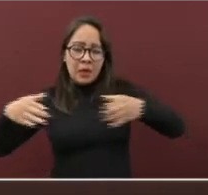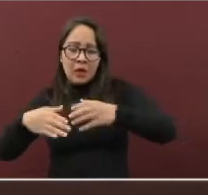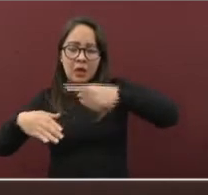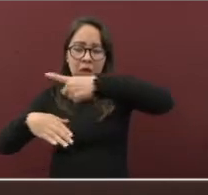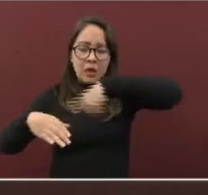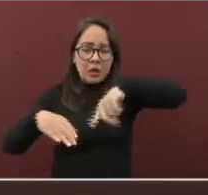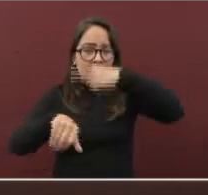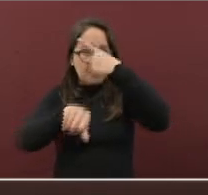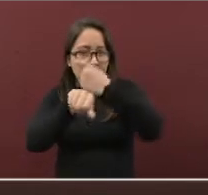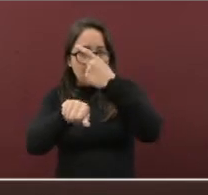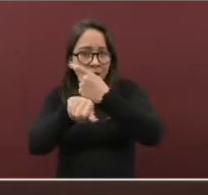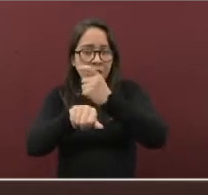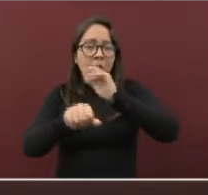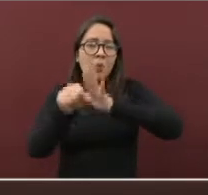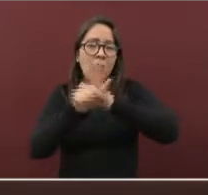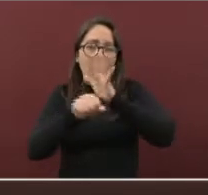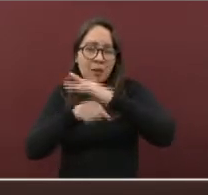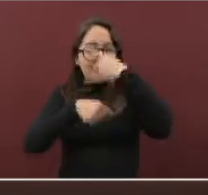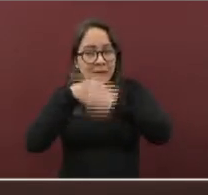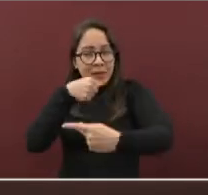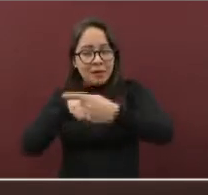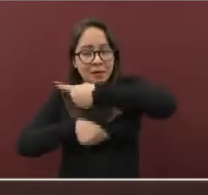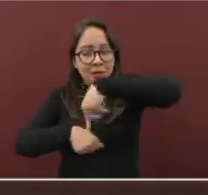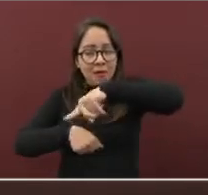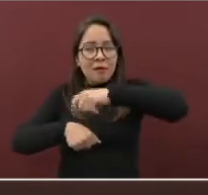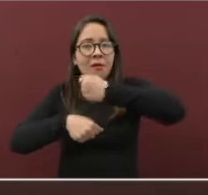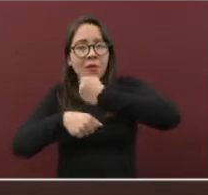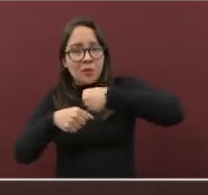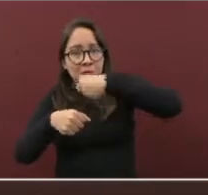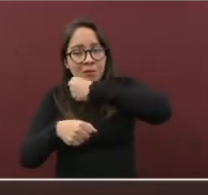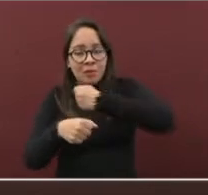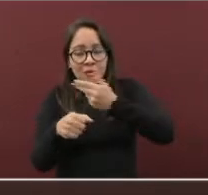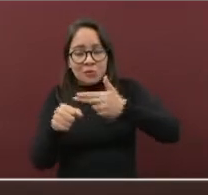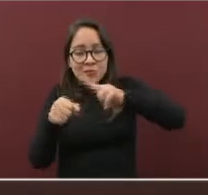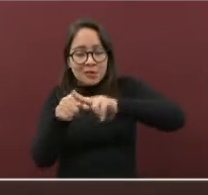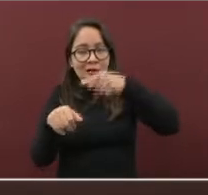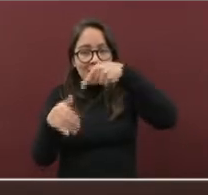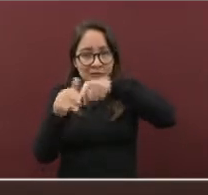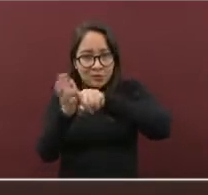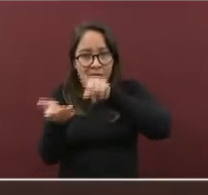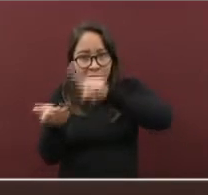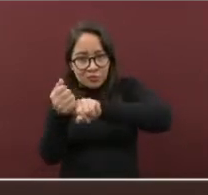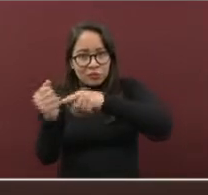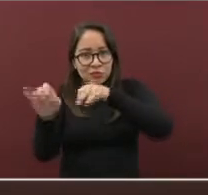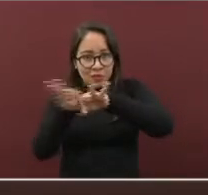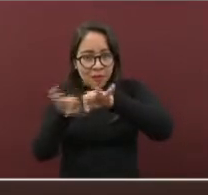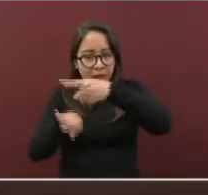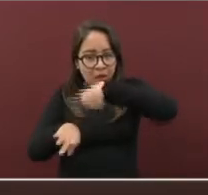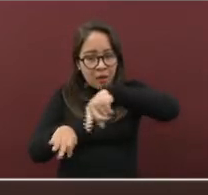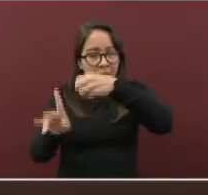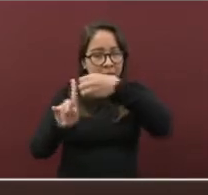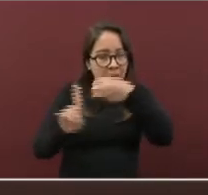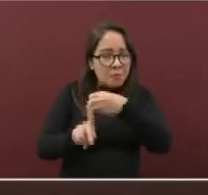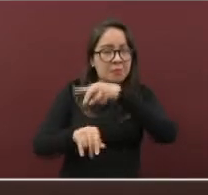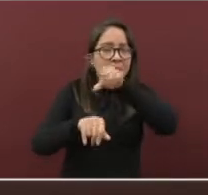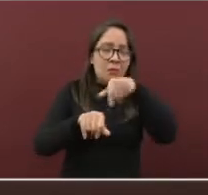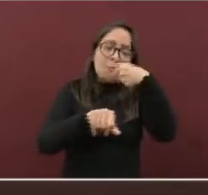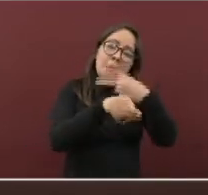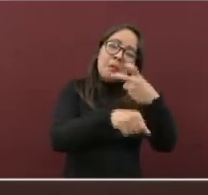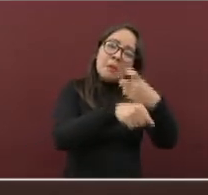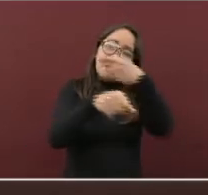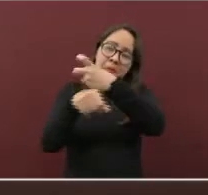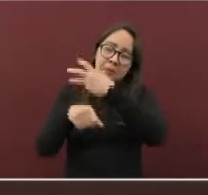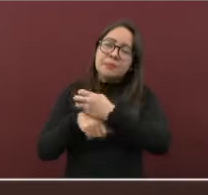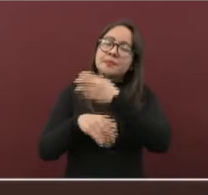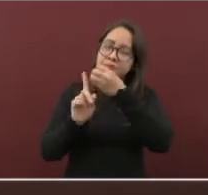acuerdo con los grupos de riesgo y la programación correspondiente. Por otro lado, les